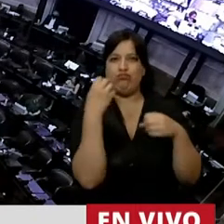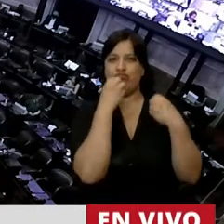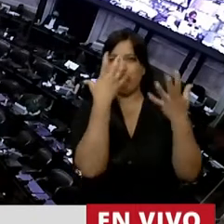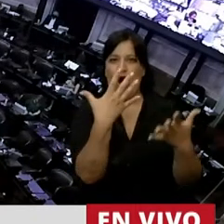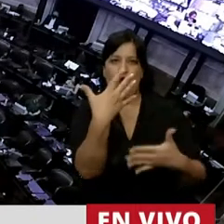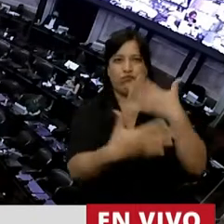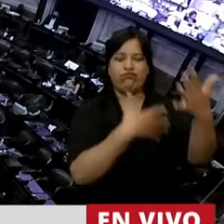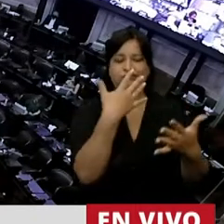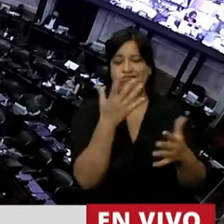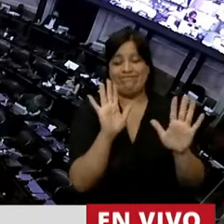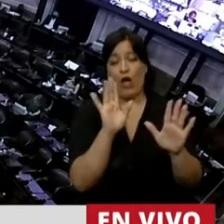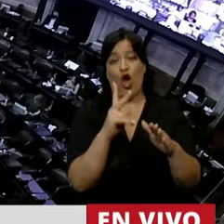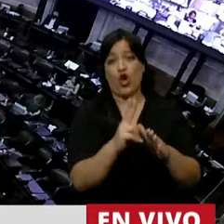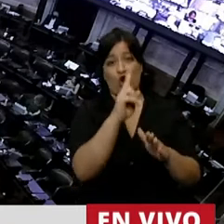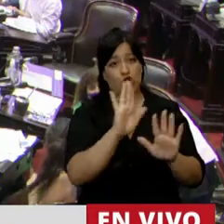pero...